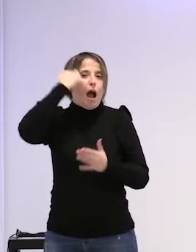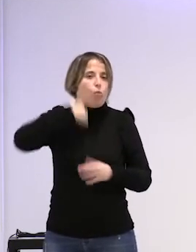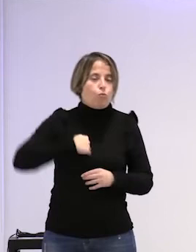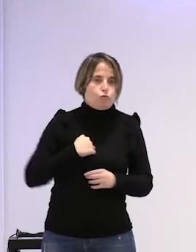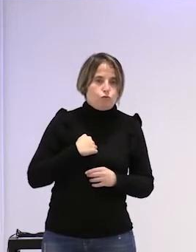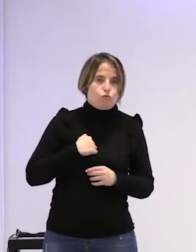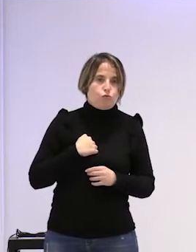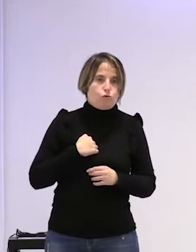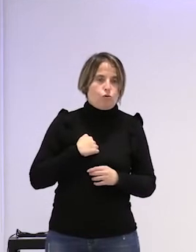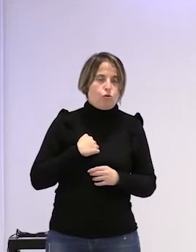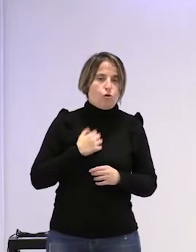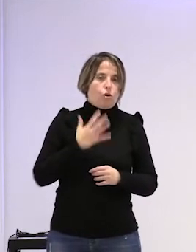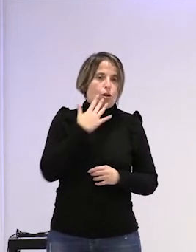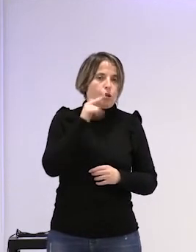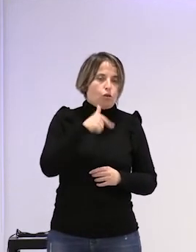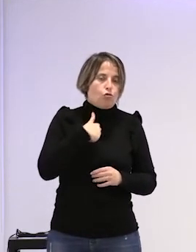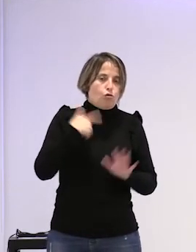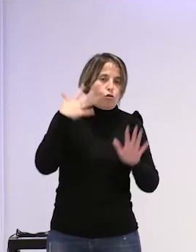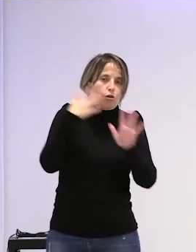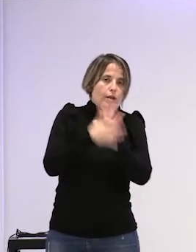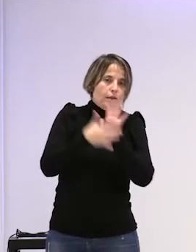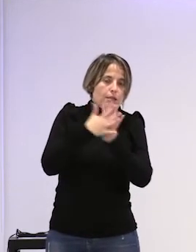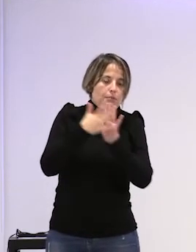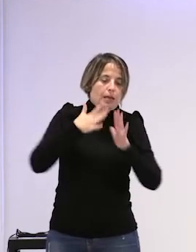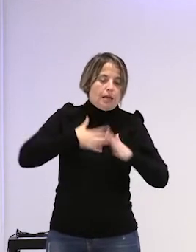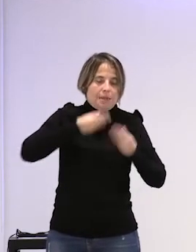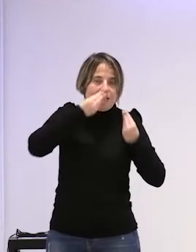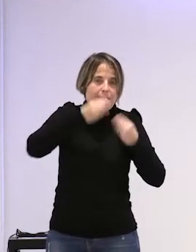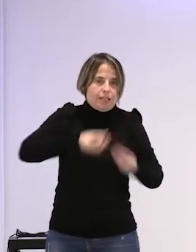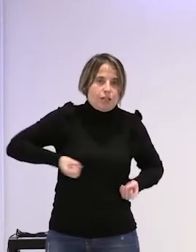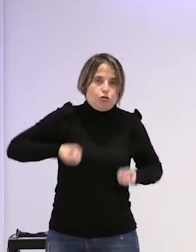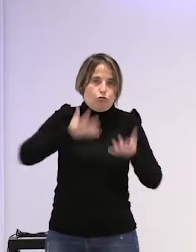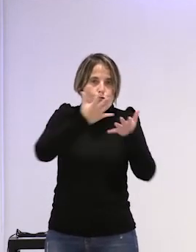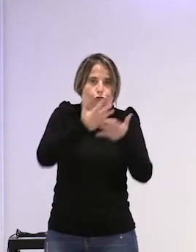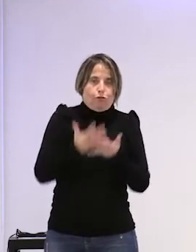que no mostrarse explicando su propia historia la